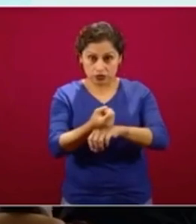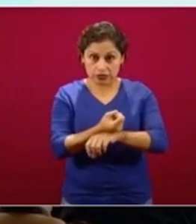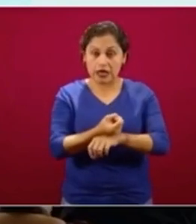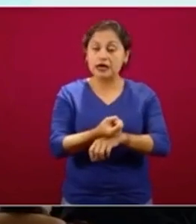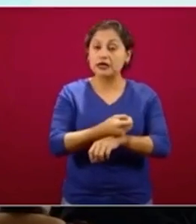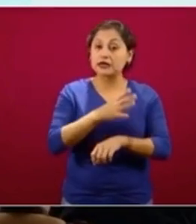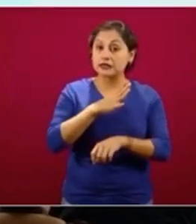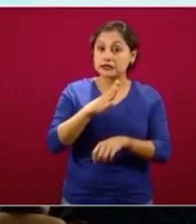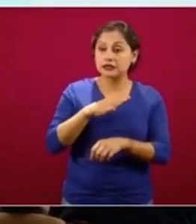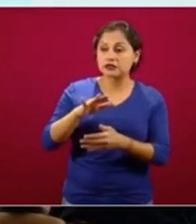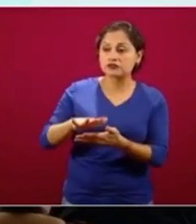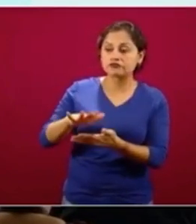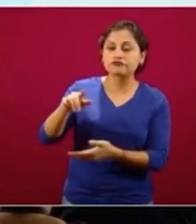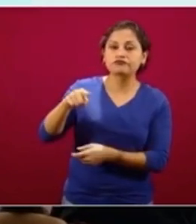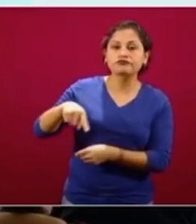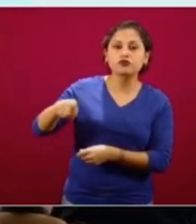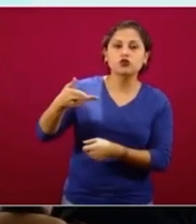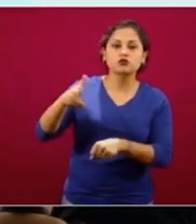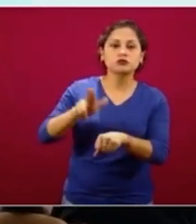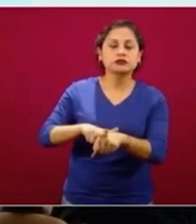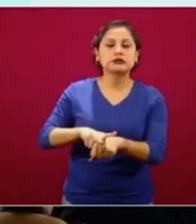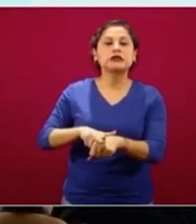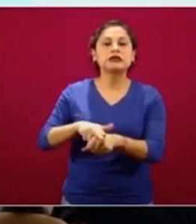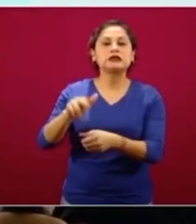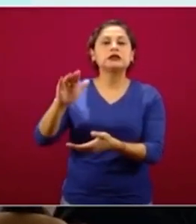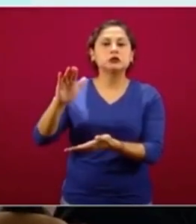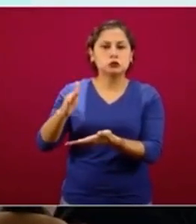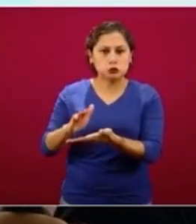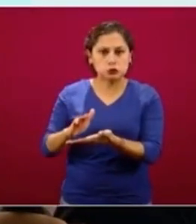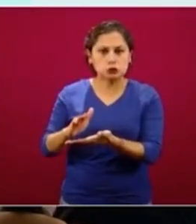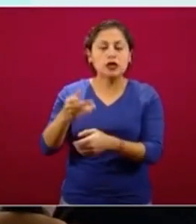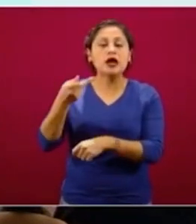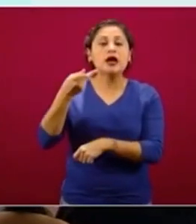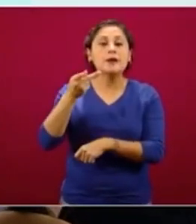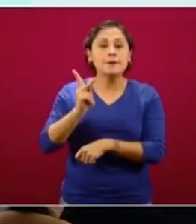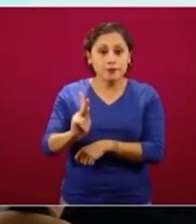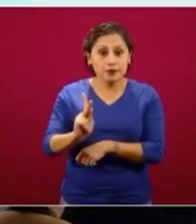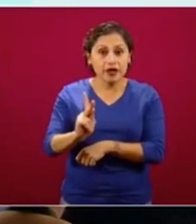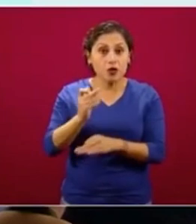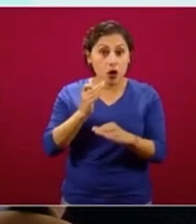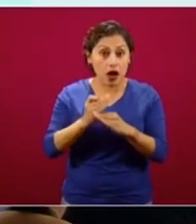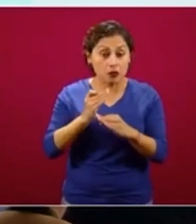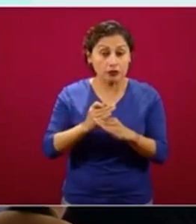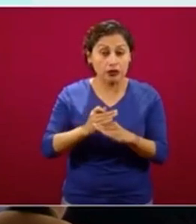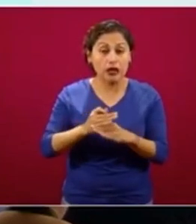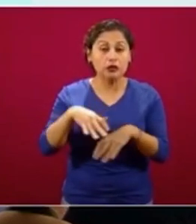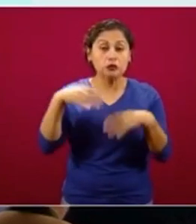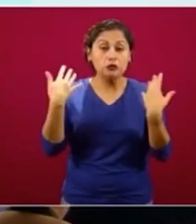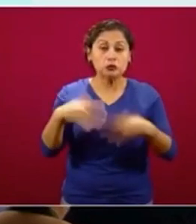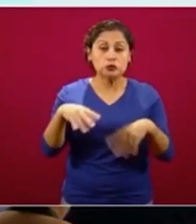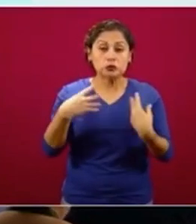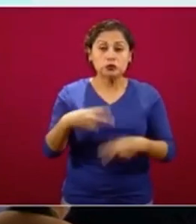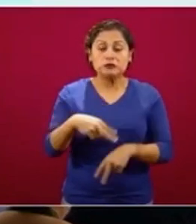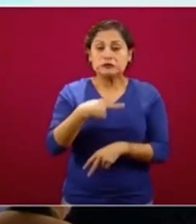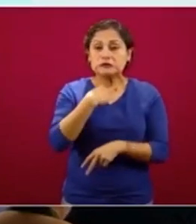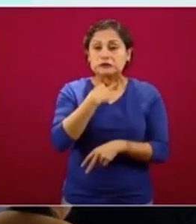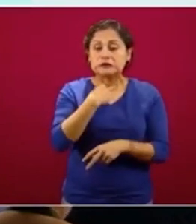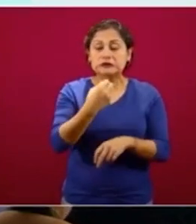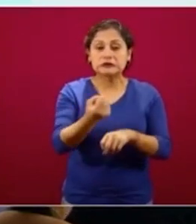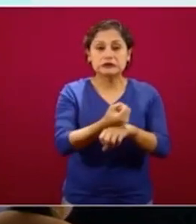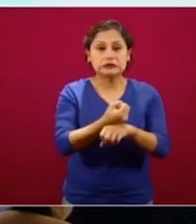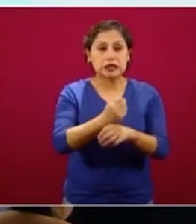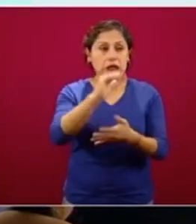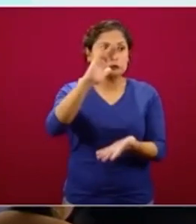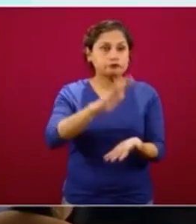no estamos en una situación de desabasto que esté comprometida la transfusión de los